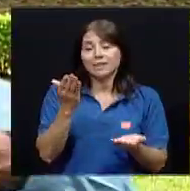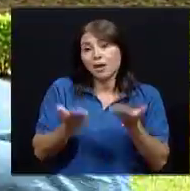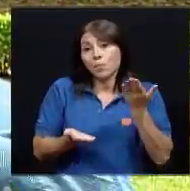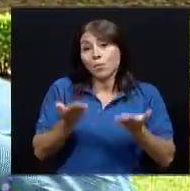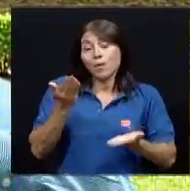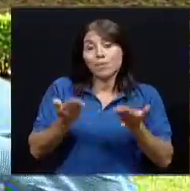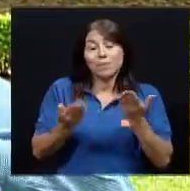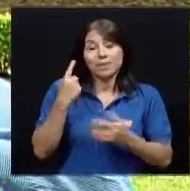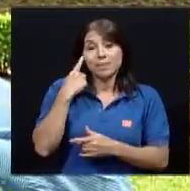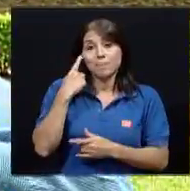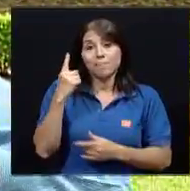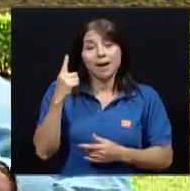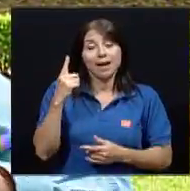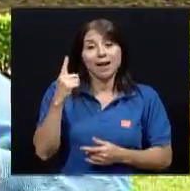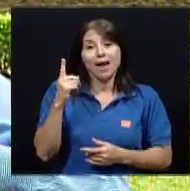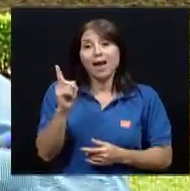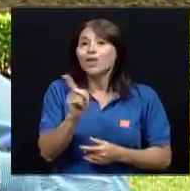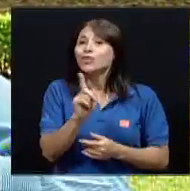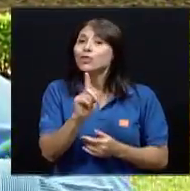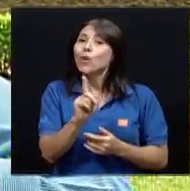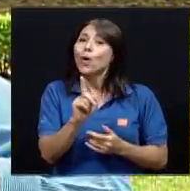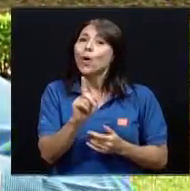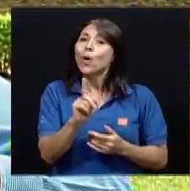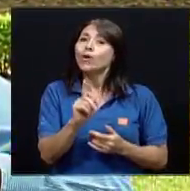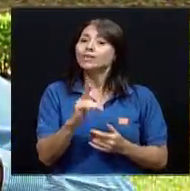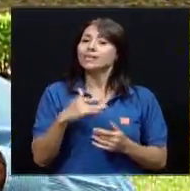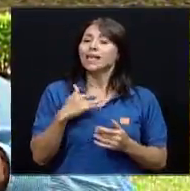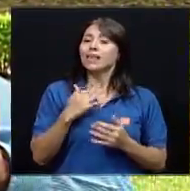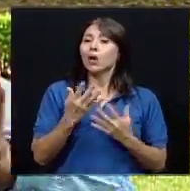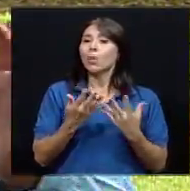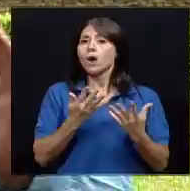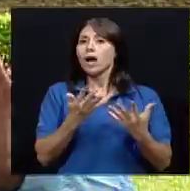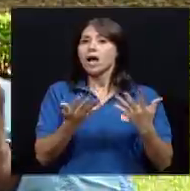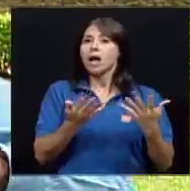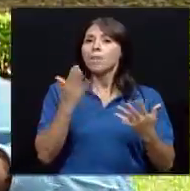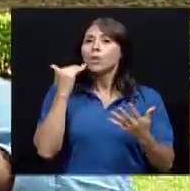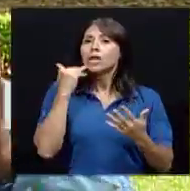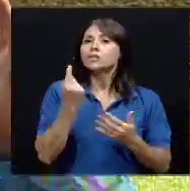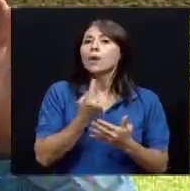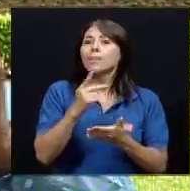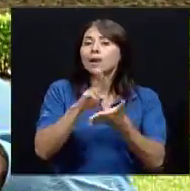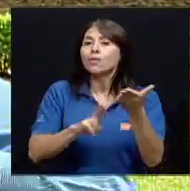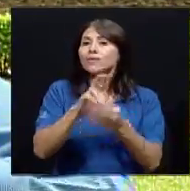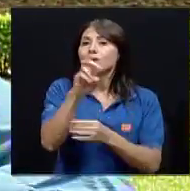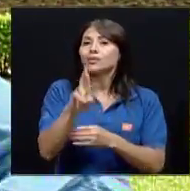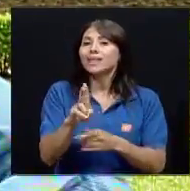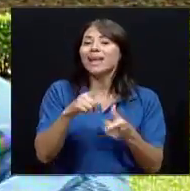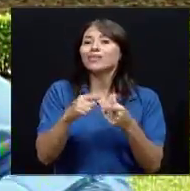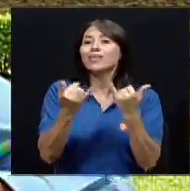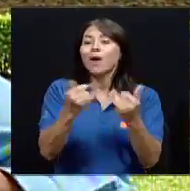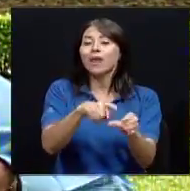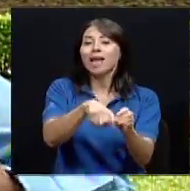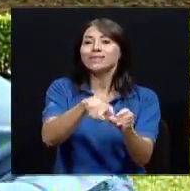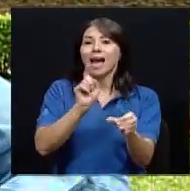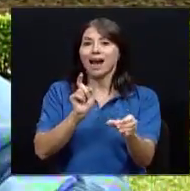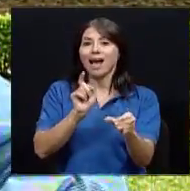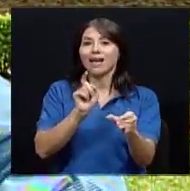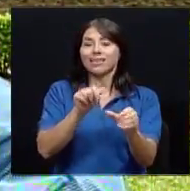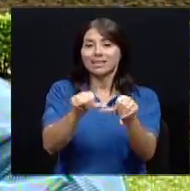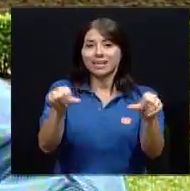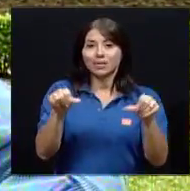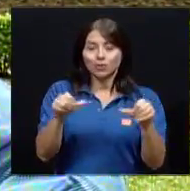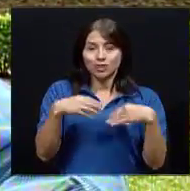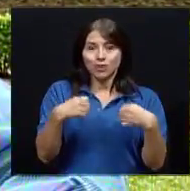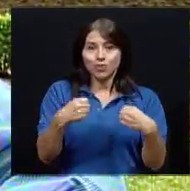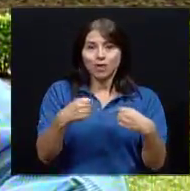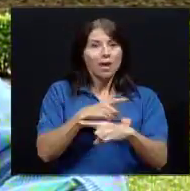algún resentimiento, la sacan, digamos, del sector. Pero me parece que es más un tema de enfoque en algún momento, antes que de concepción,